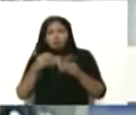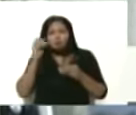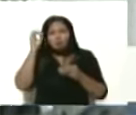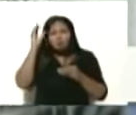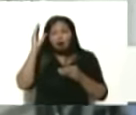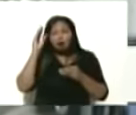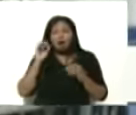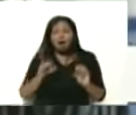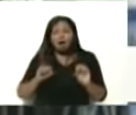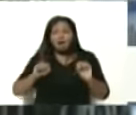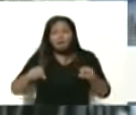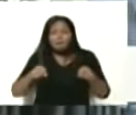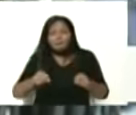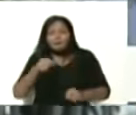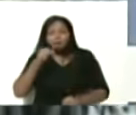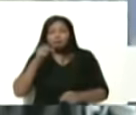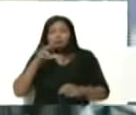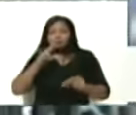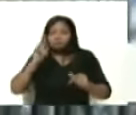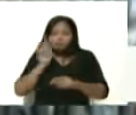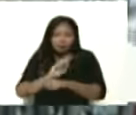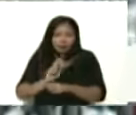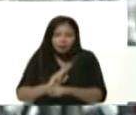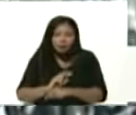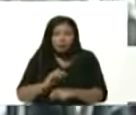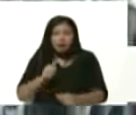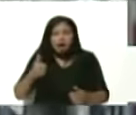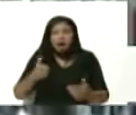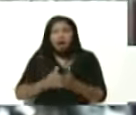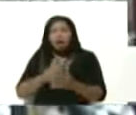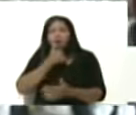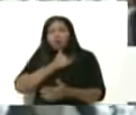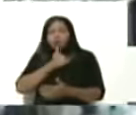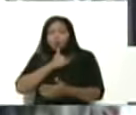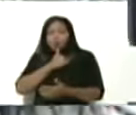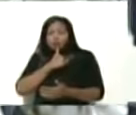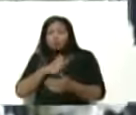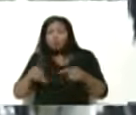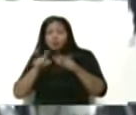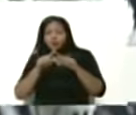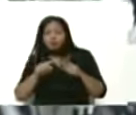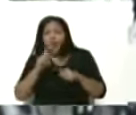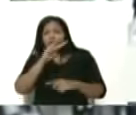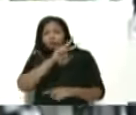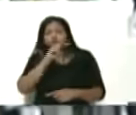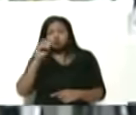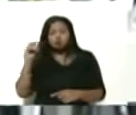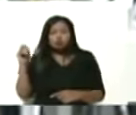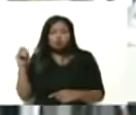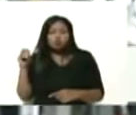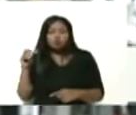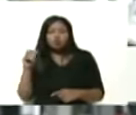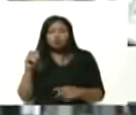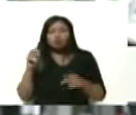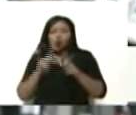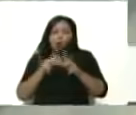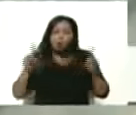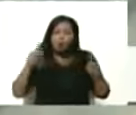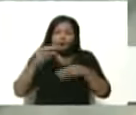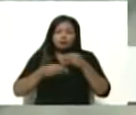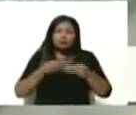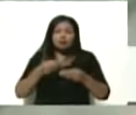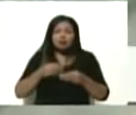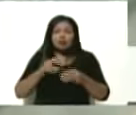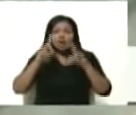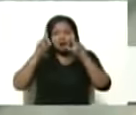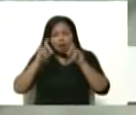frenado velocidad amortiguación se llevó una moto más de 200 kilómetros por hora en la prueba que se hizo el día de ayer